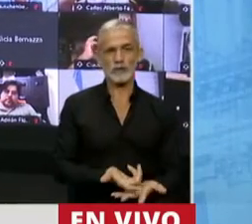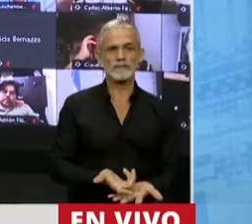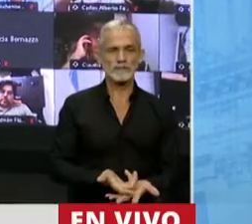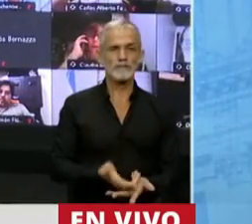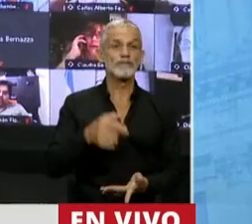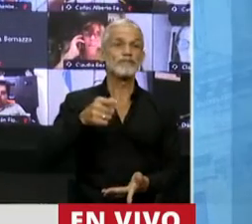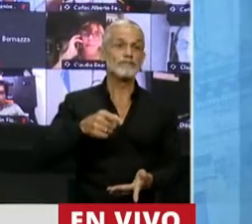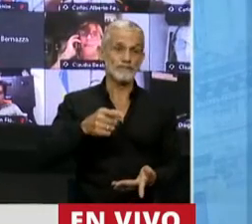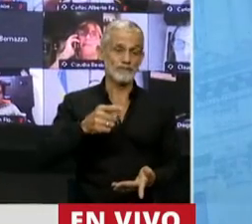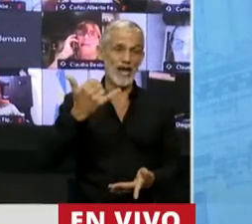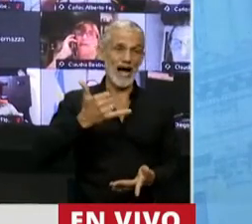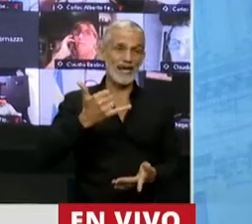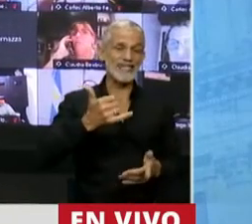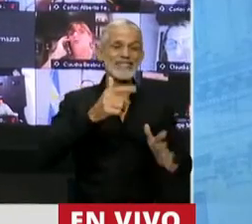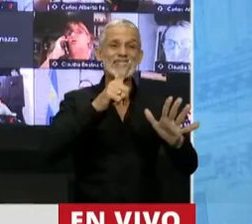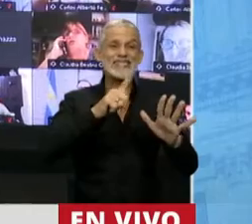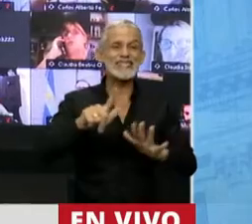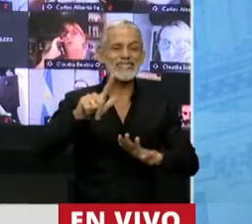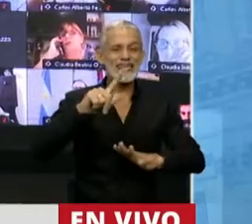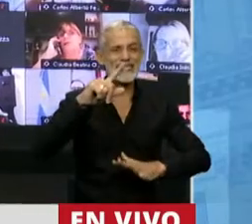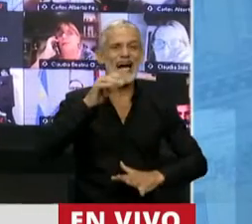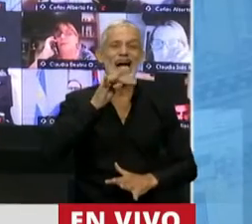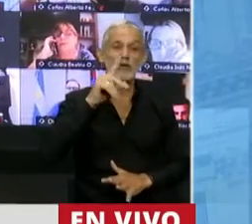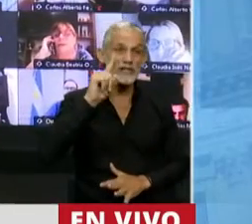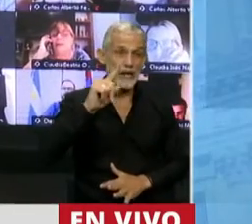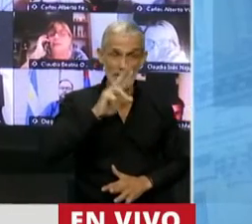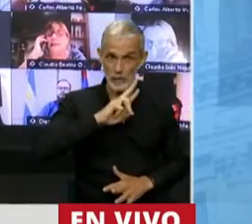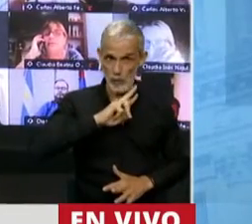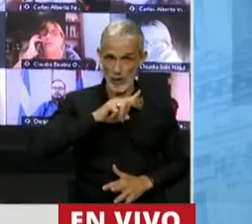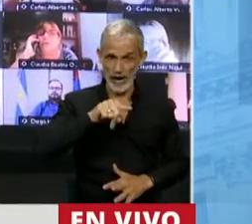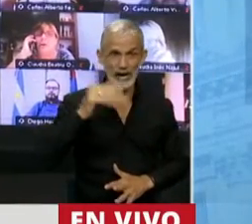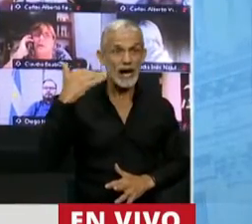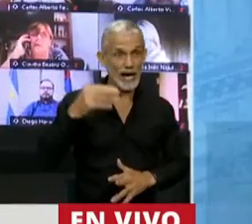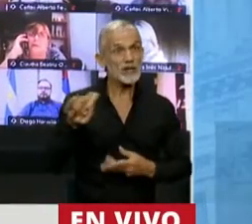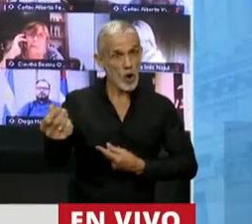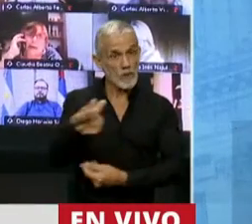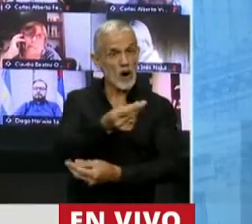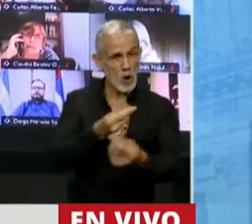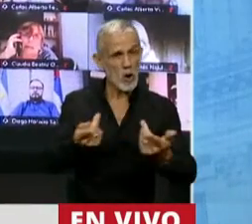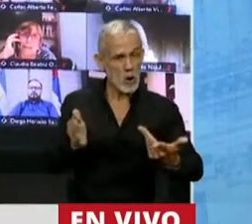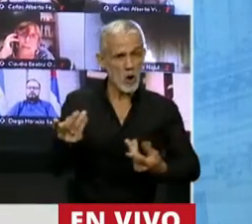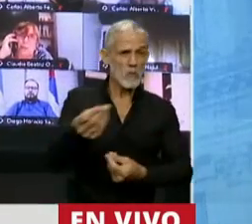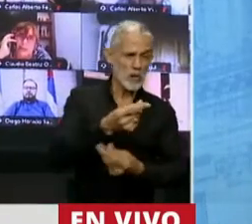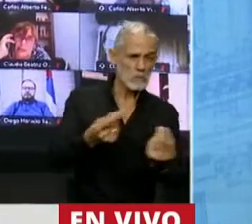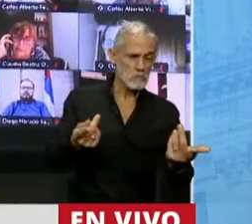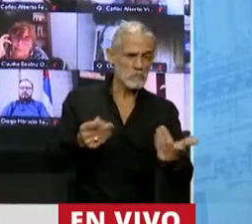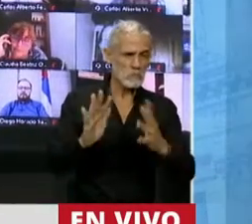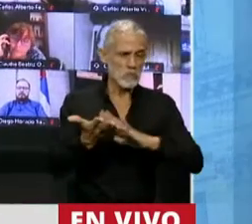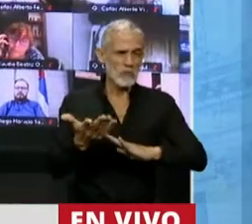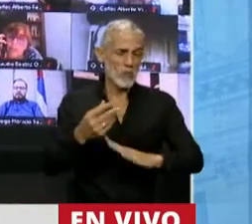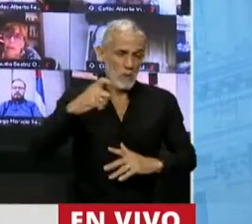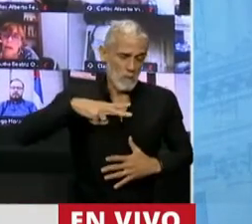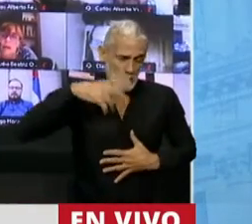Al menos 714.000 mujeres que venían comprando de manera